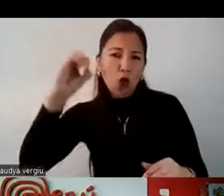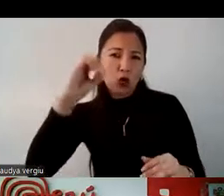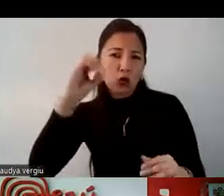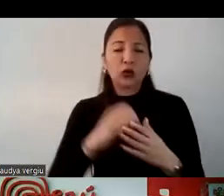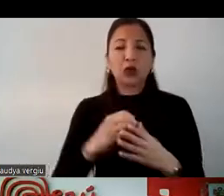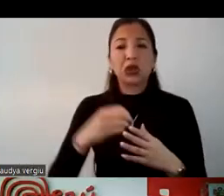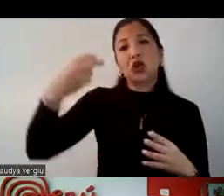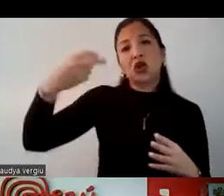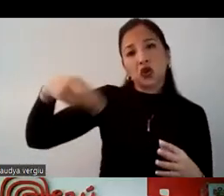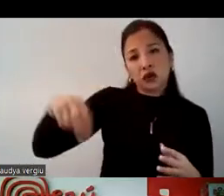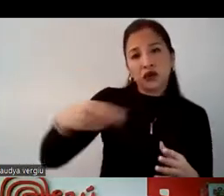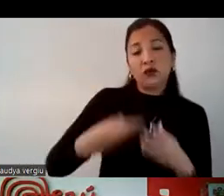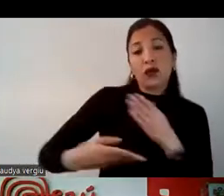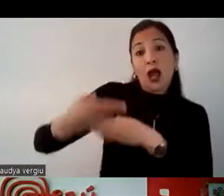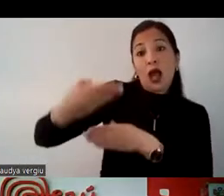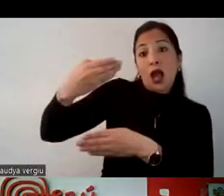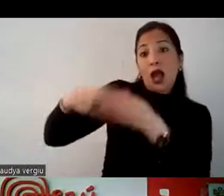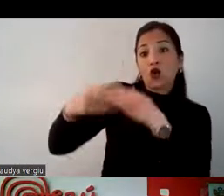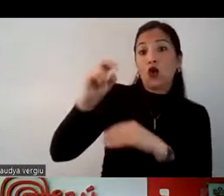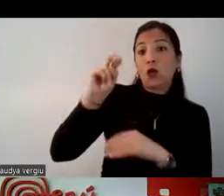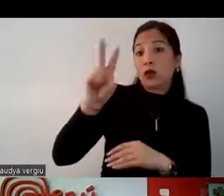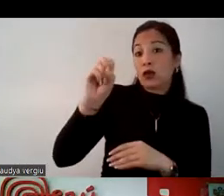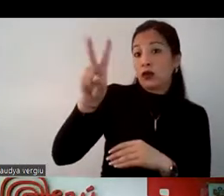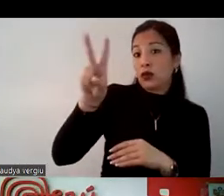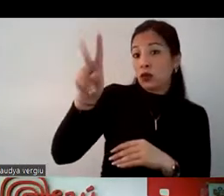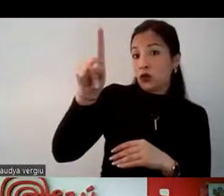noviembre de del año 2021.